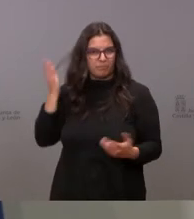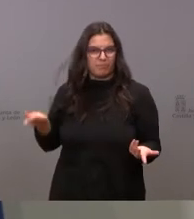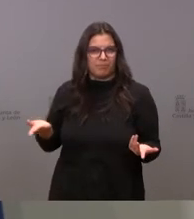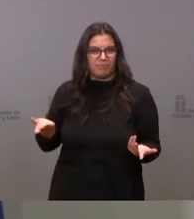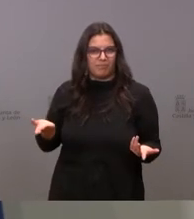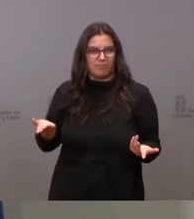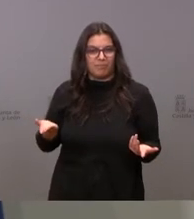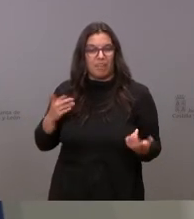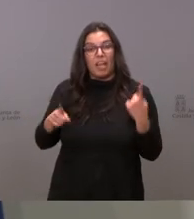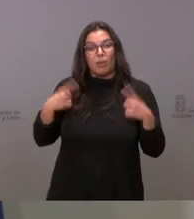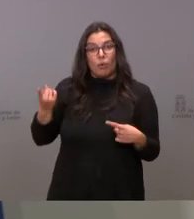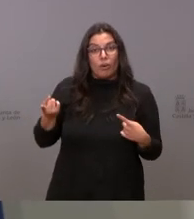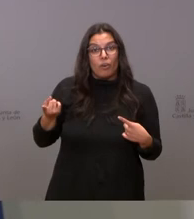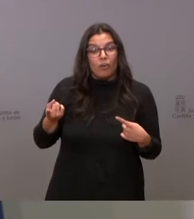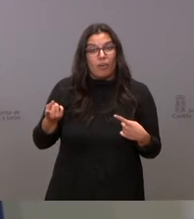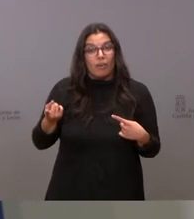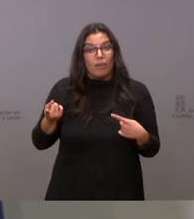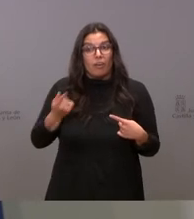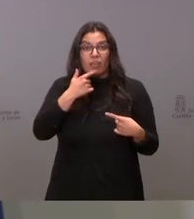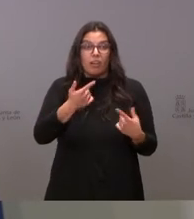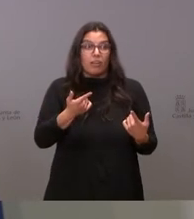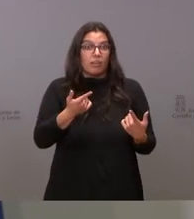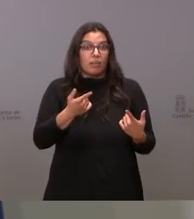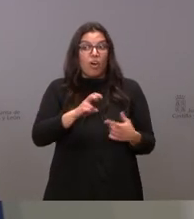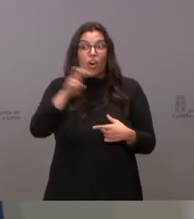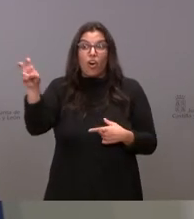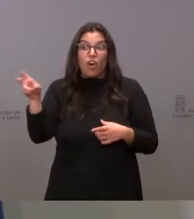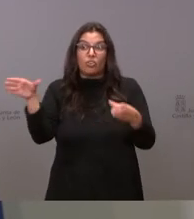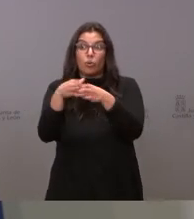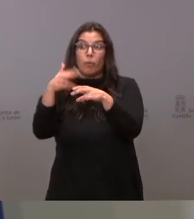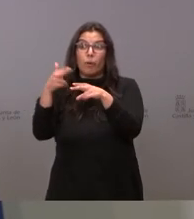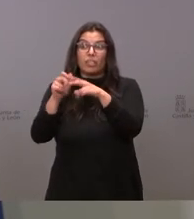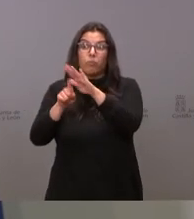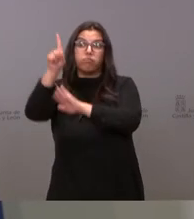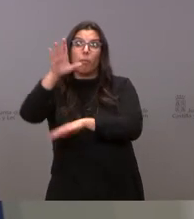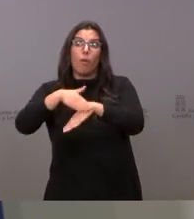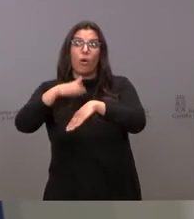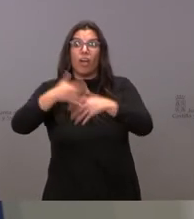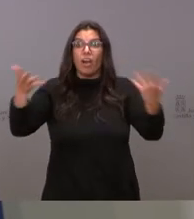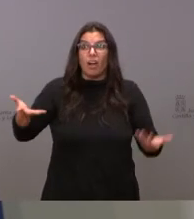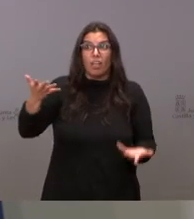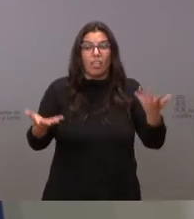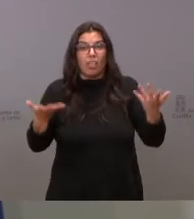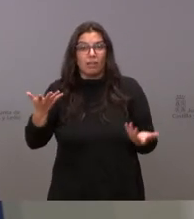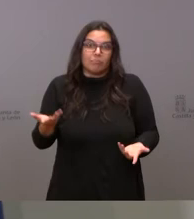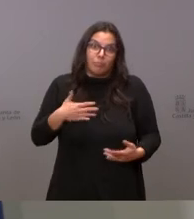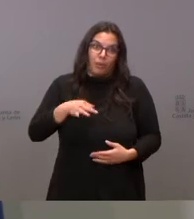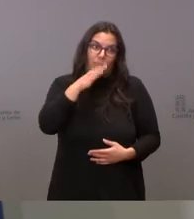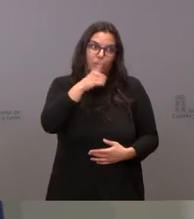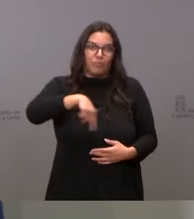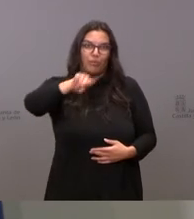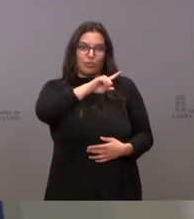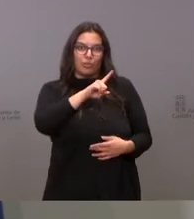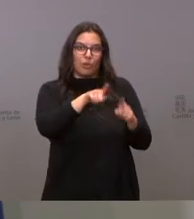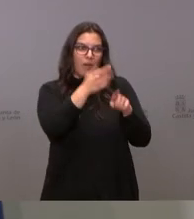Y luego se preguntan que por qué crecen otras opciones. Igual, algo tiene que ver con